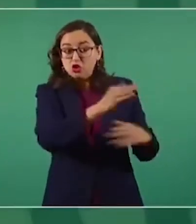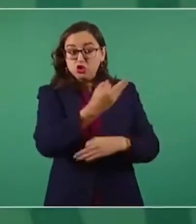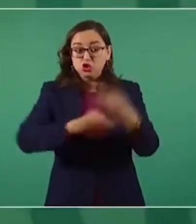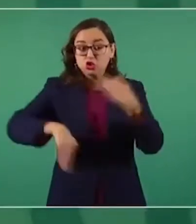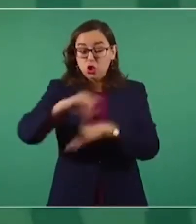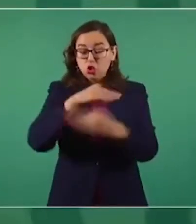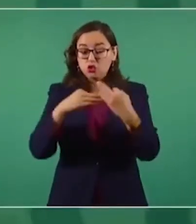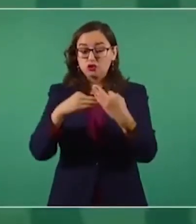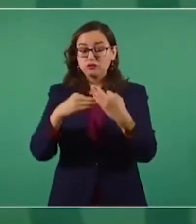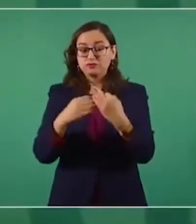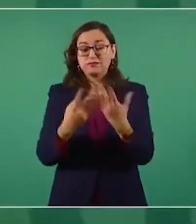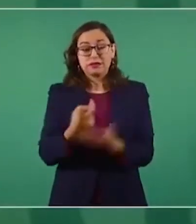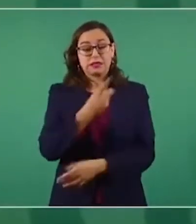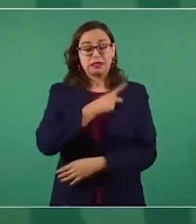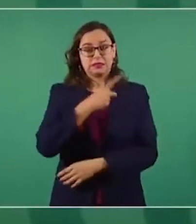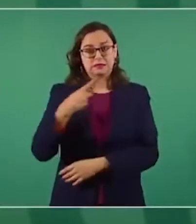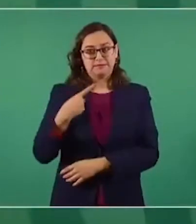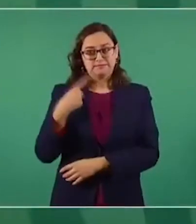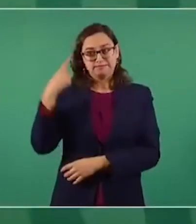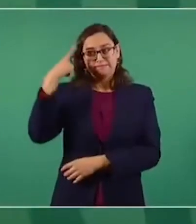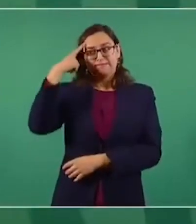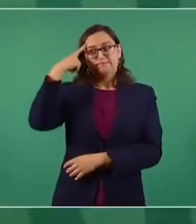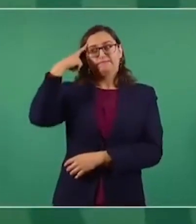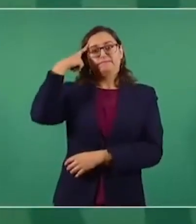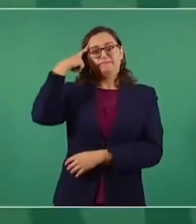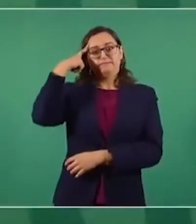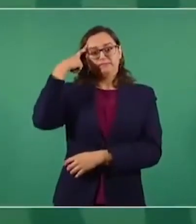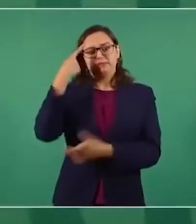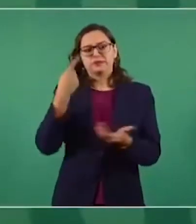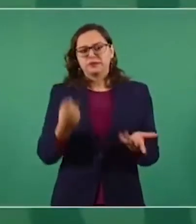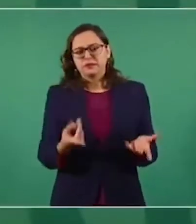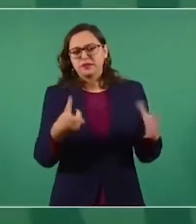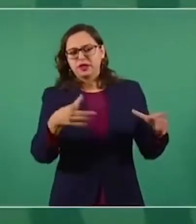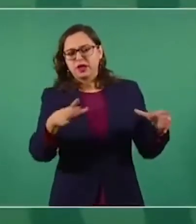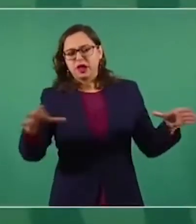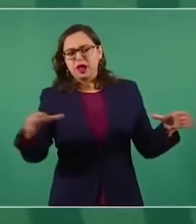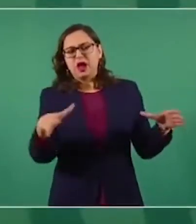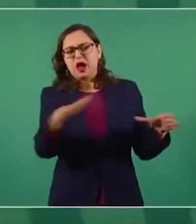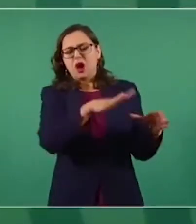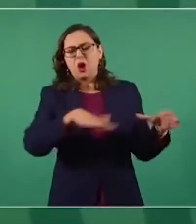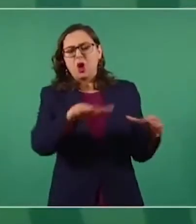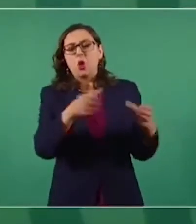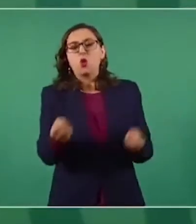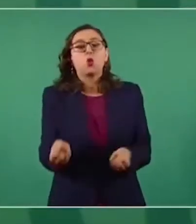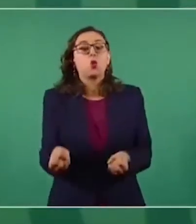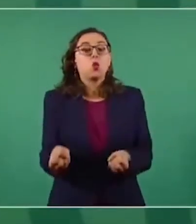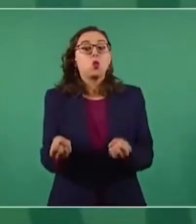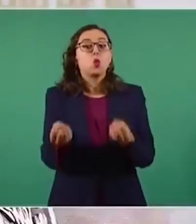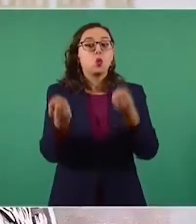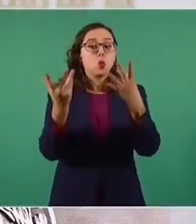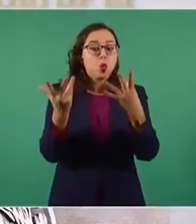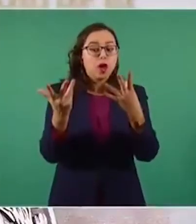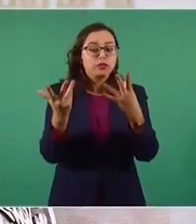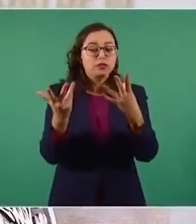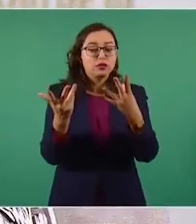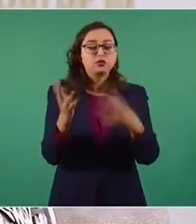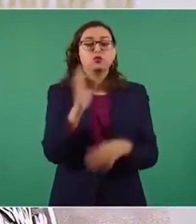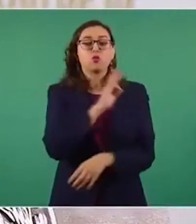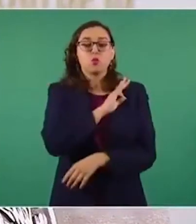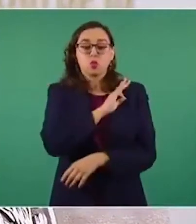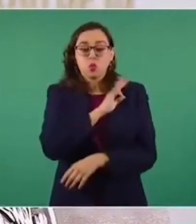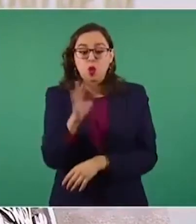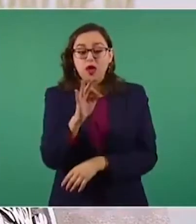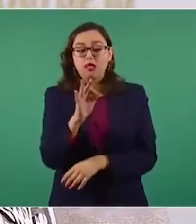luego es sumamente importante identificar la probabilidad o el riesgo de que pudiera haber un desenlace